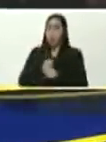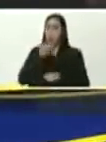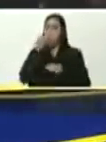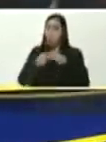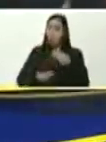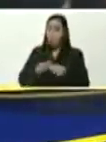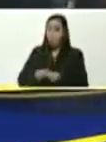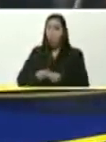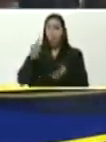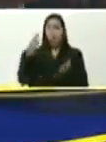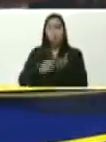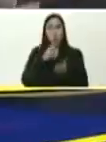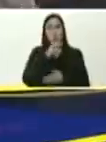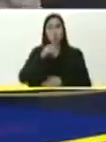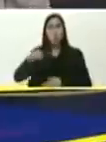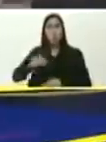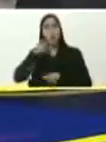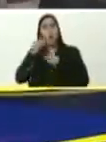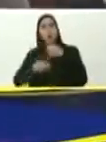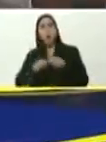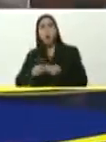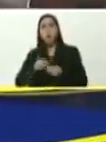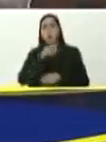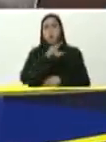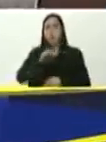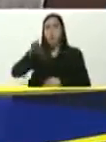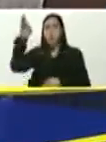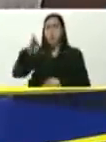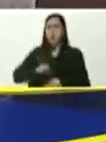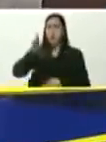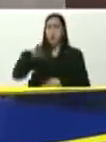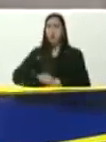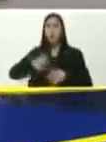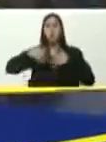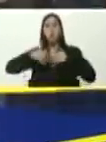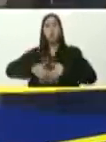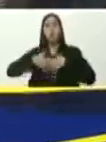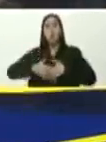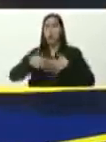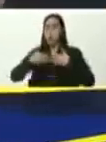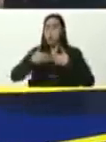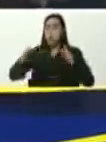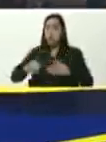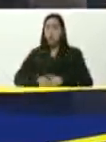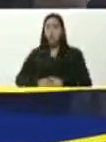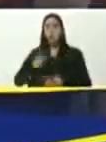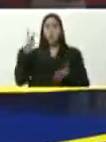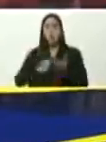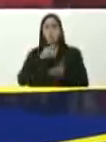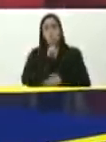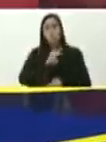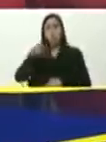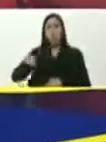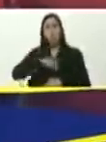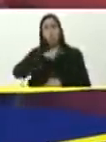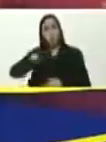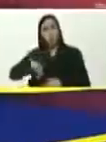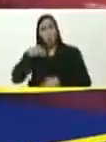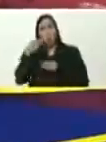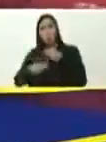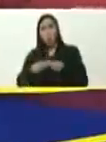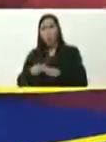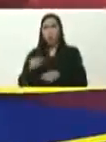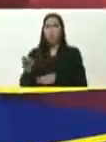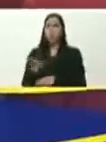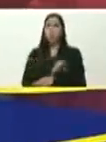el año 2020, logramos activar, el 30% de la planta, y ahora, en el 2021, estamos poniendo, en